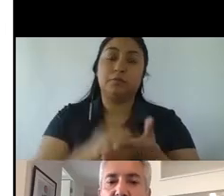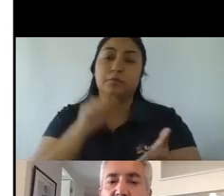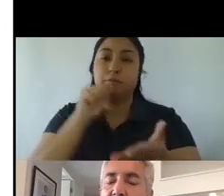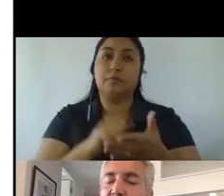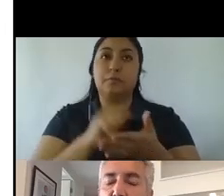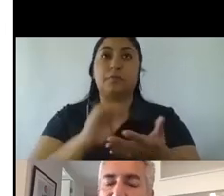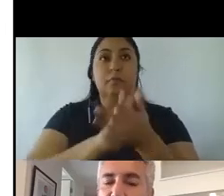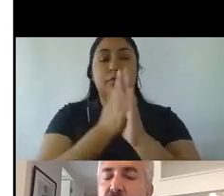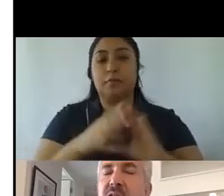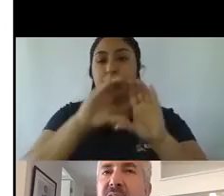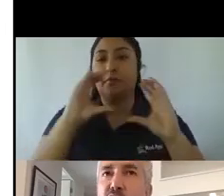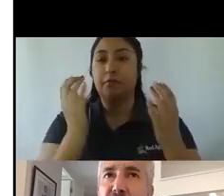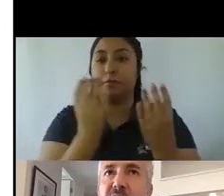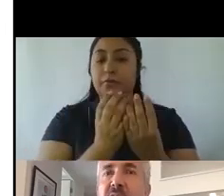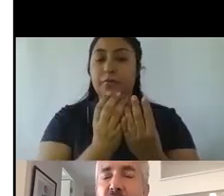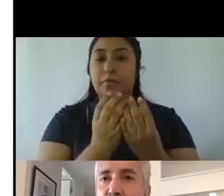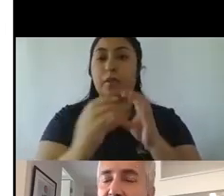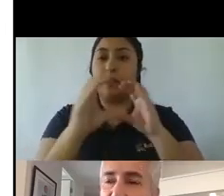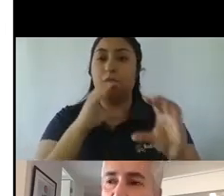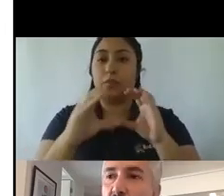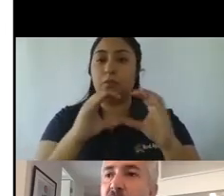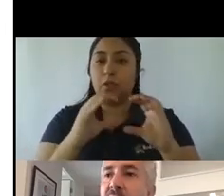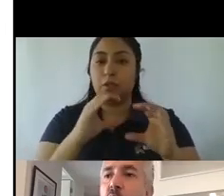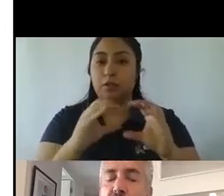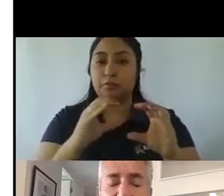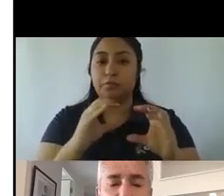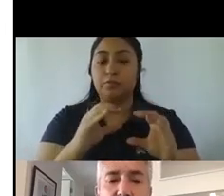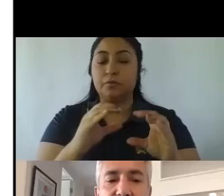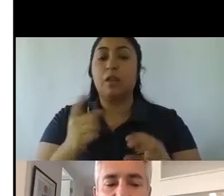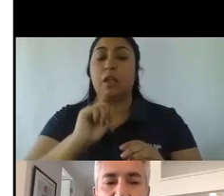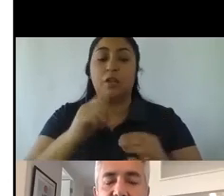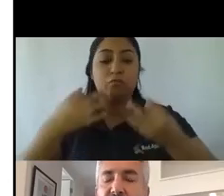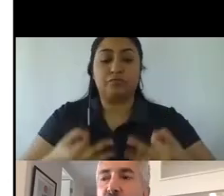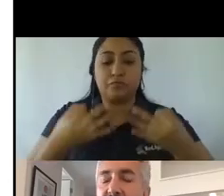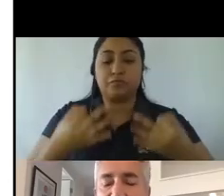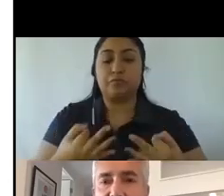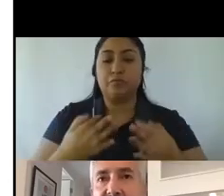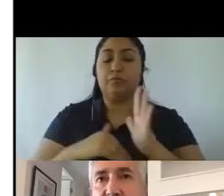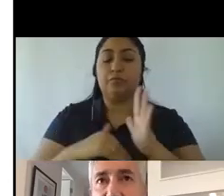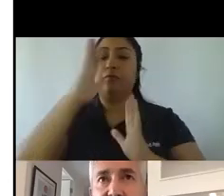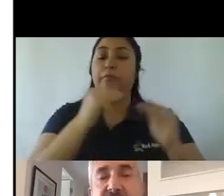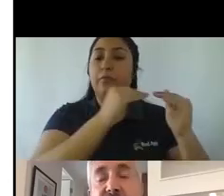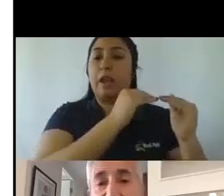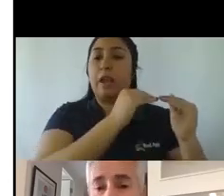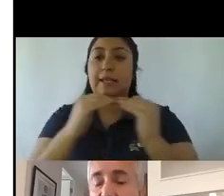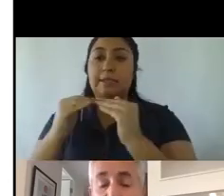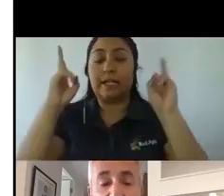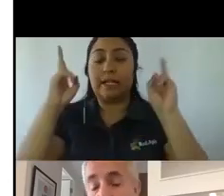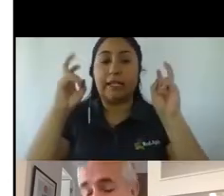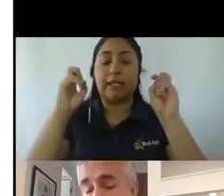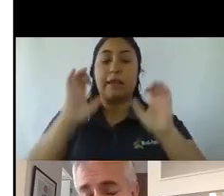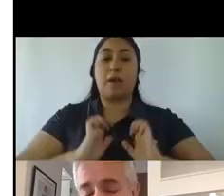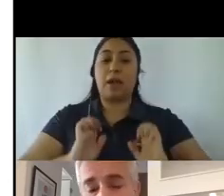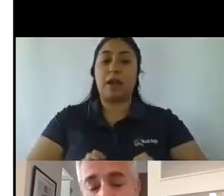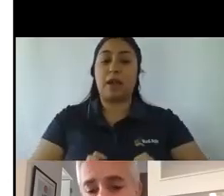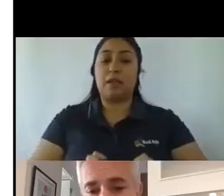frente a comunicación que de alguna manera no asegura un alto estándar en términos de ética, transparencia y veracidad, que es